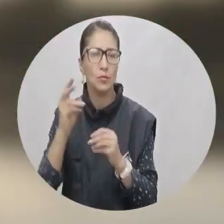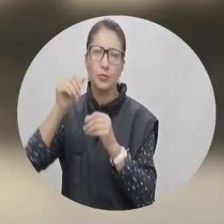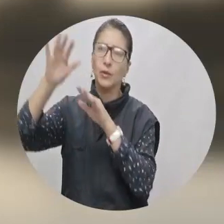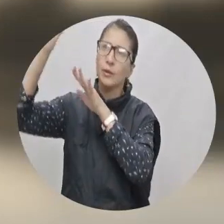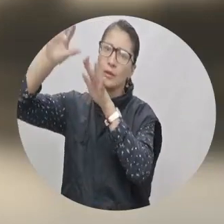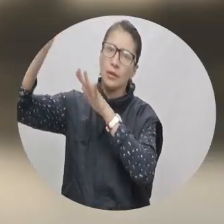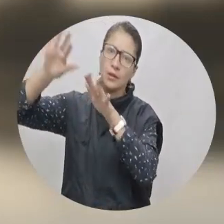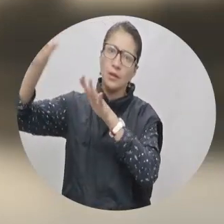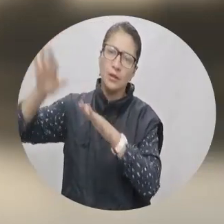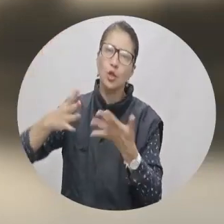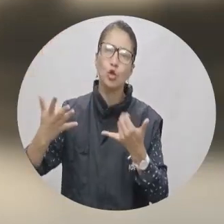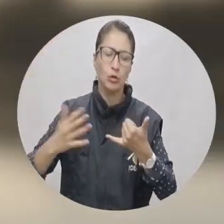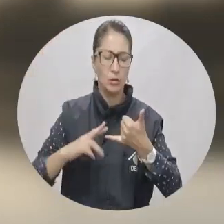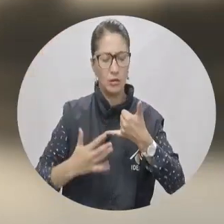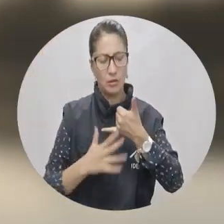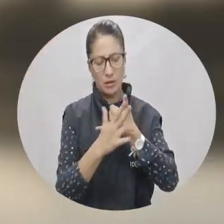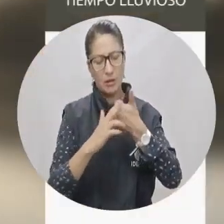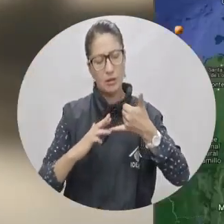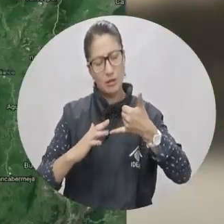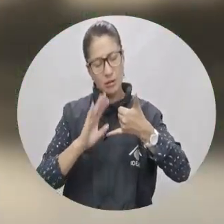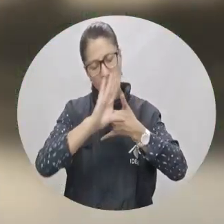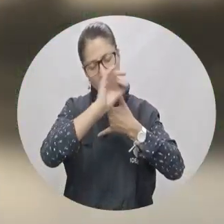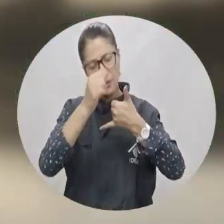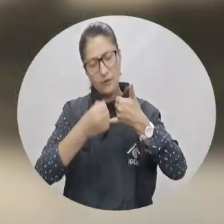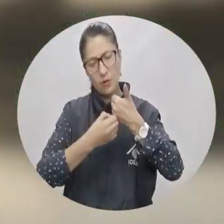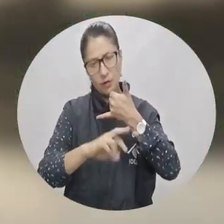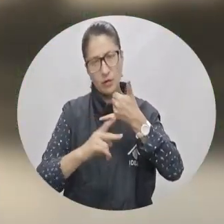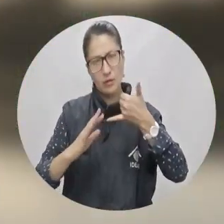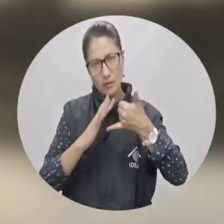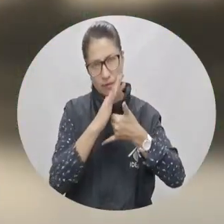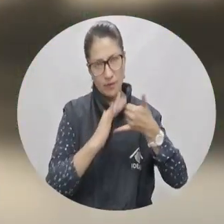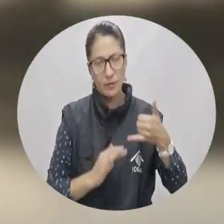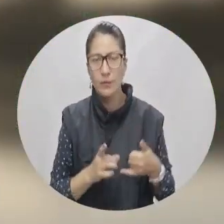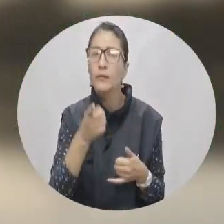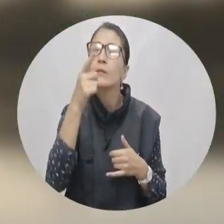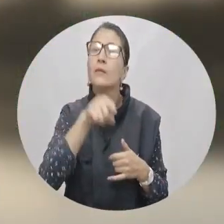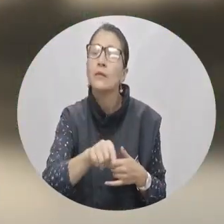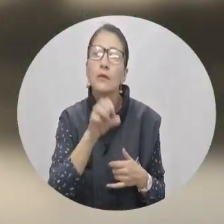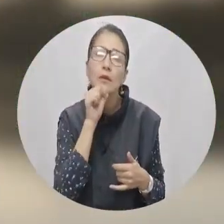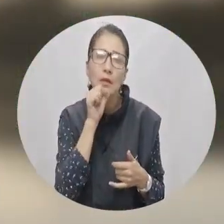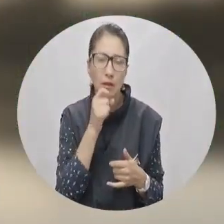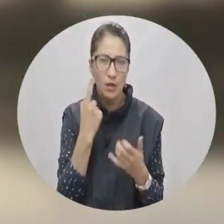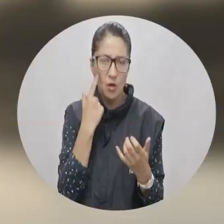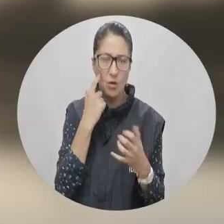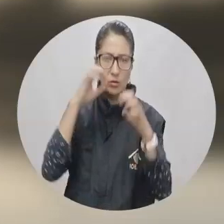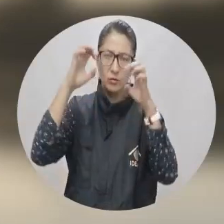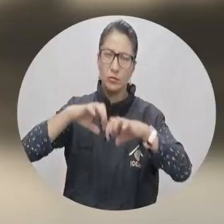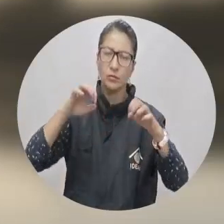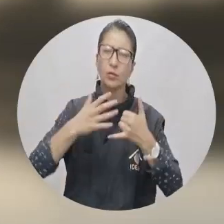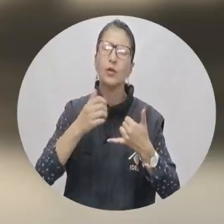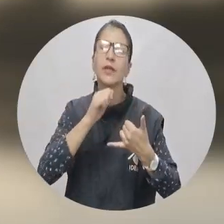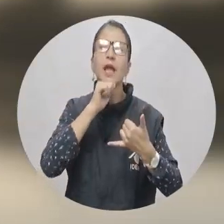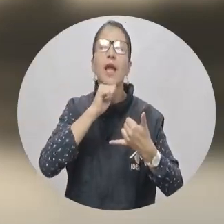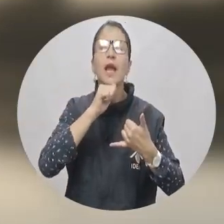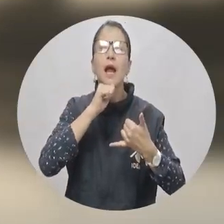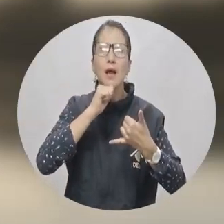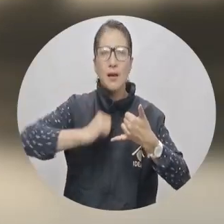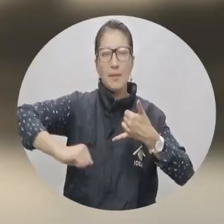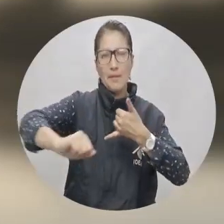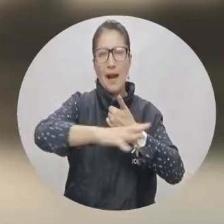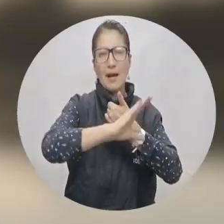deslizamientos en las regiones Andina, Caribe, Orinauquía y Pacífico. Alerta naranja por tiempo lluvioso en el mar Caribe.